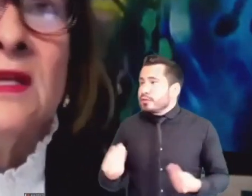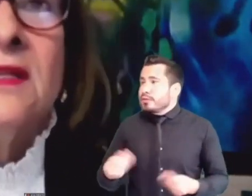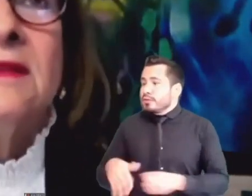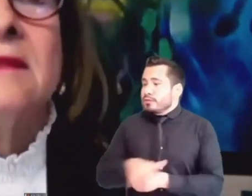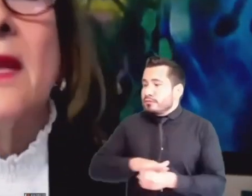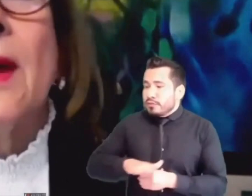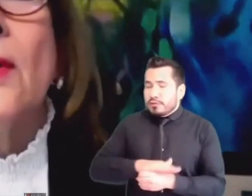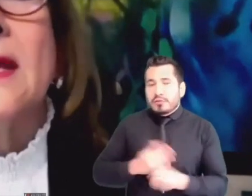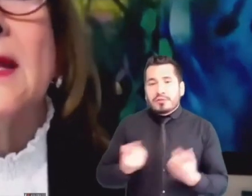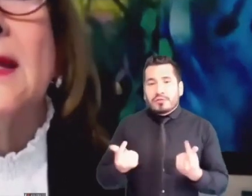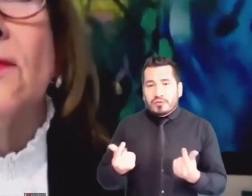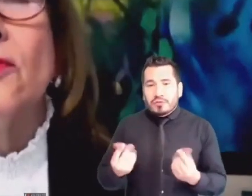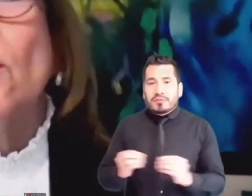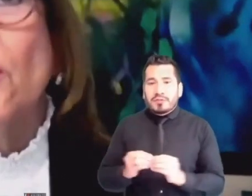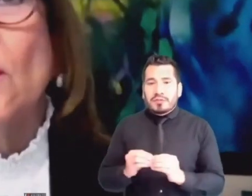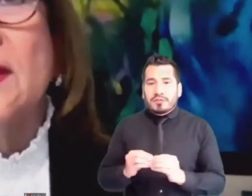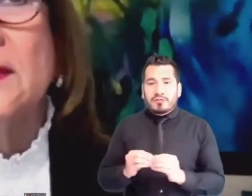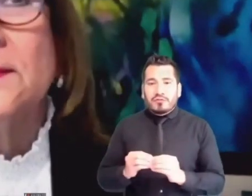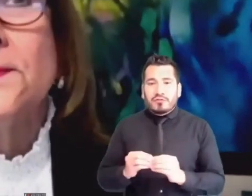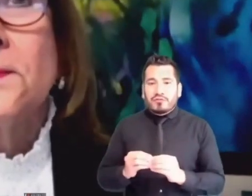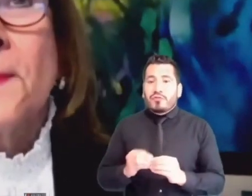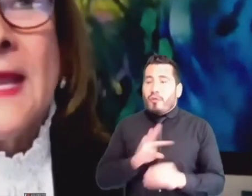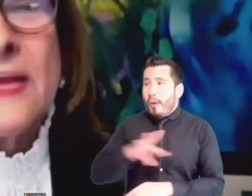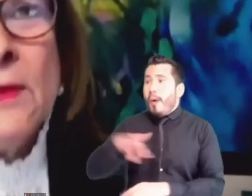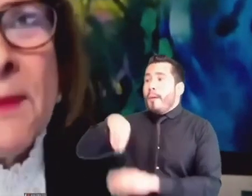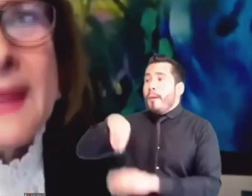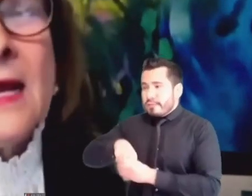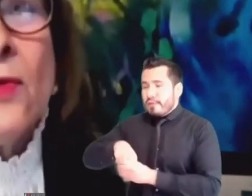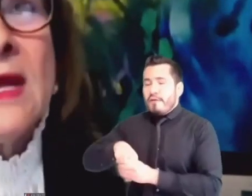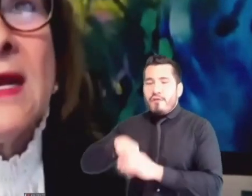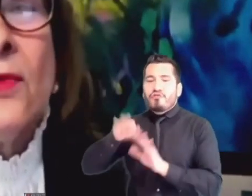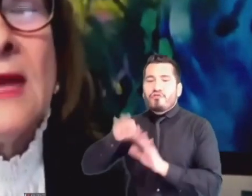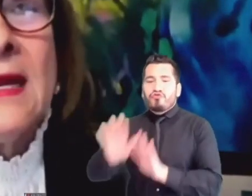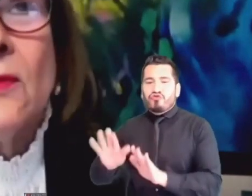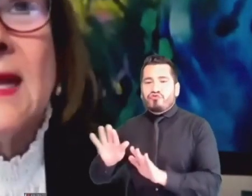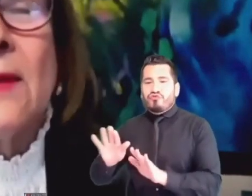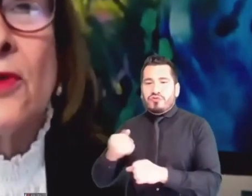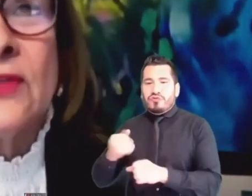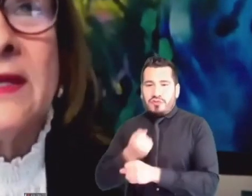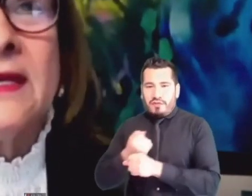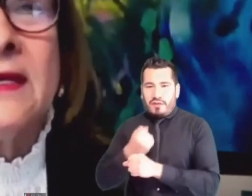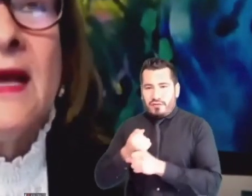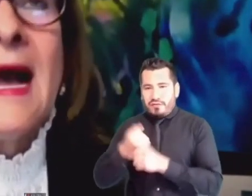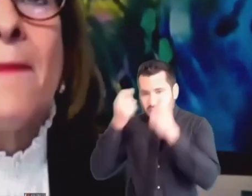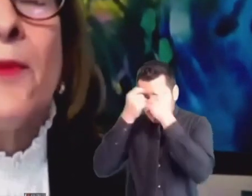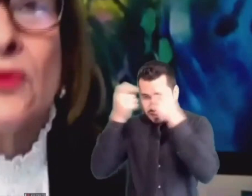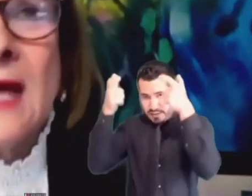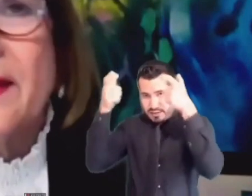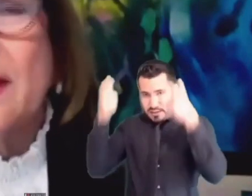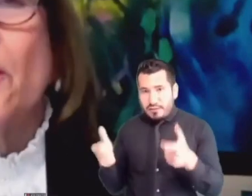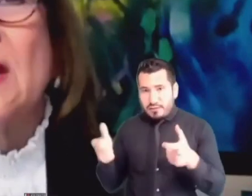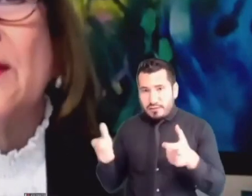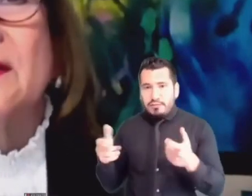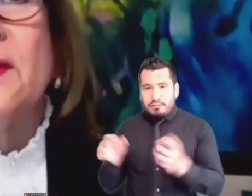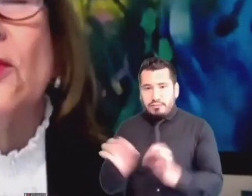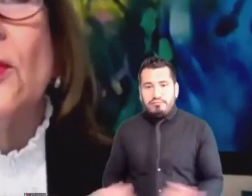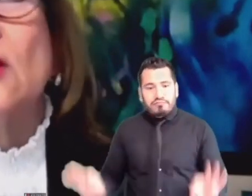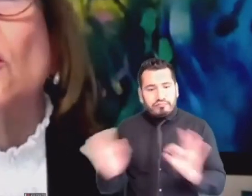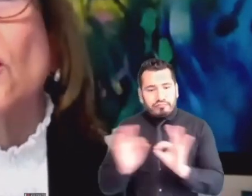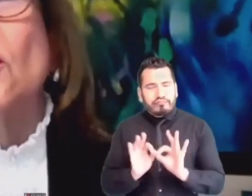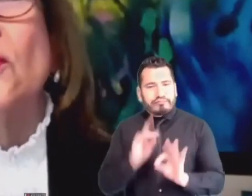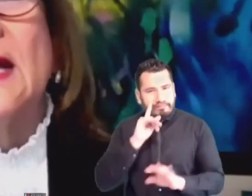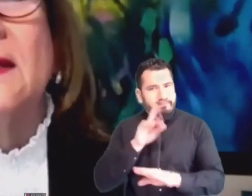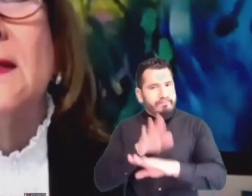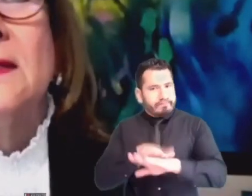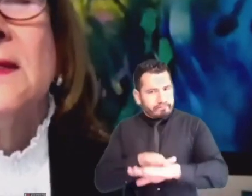otras del trabajo en la función pública. Eso implica una labor seria aportada y apoyada, repito, por el